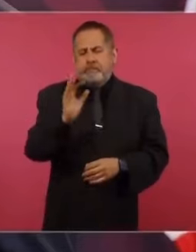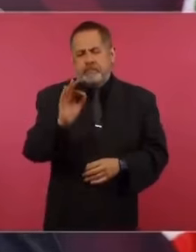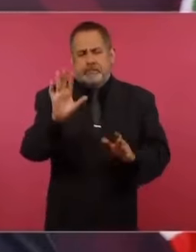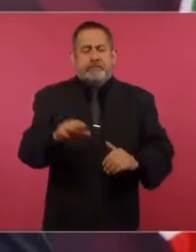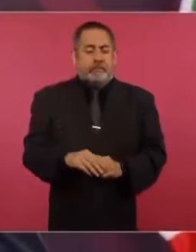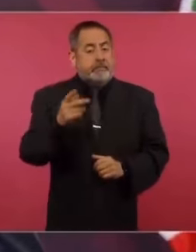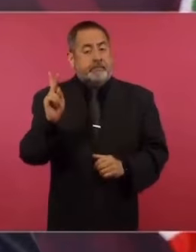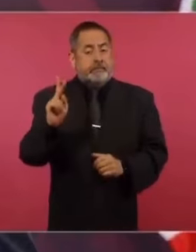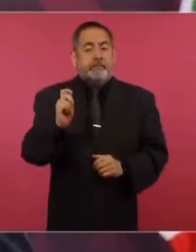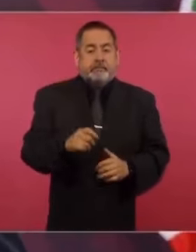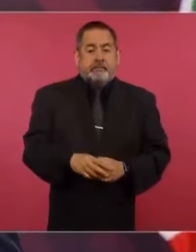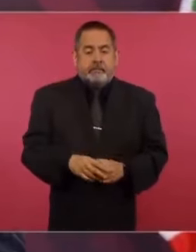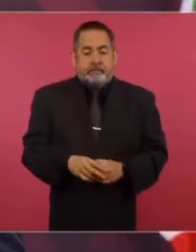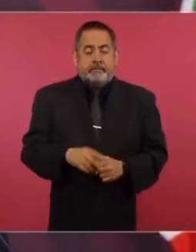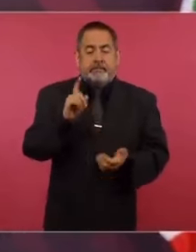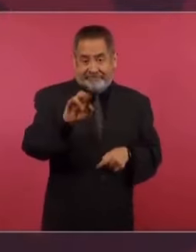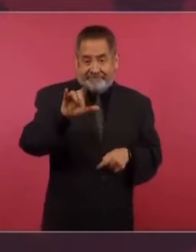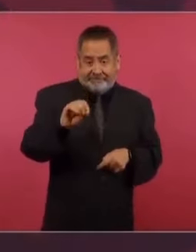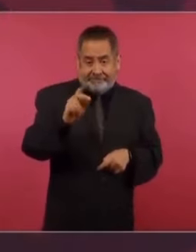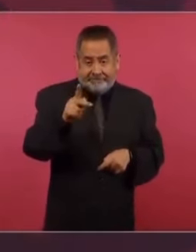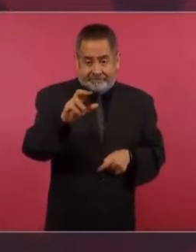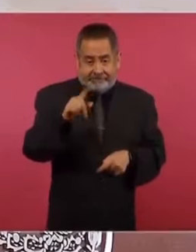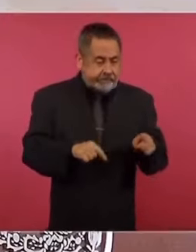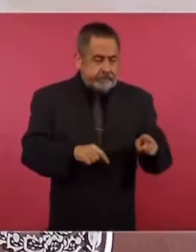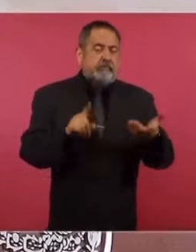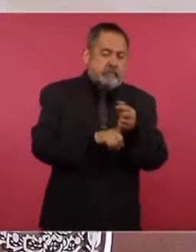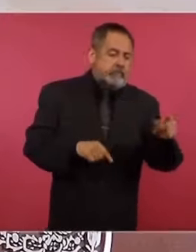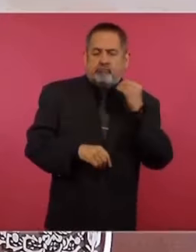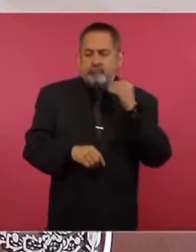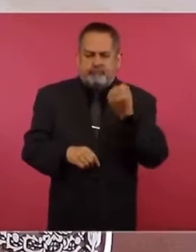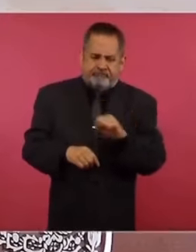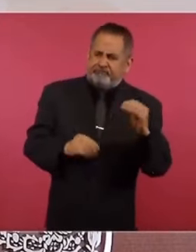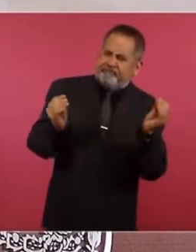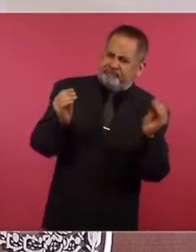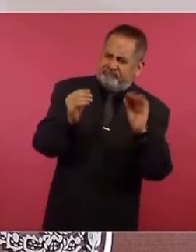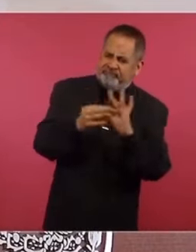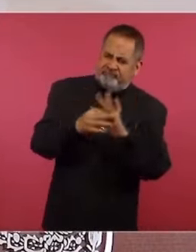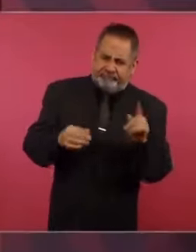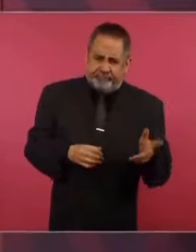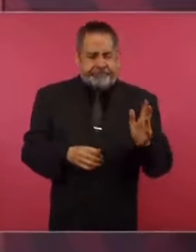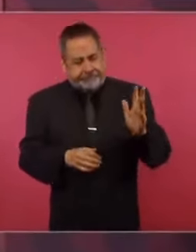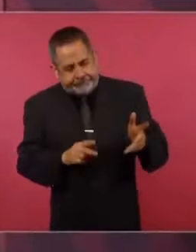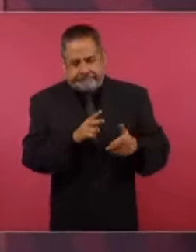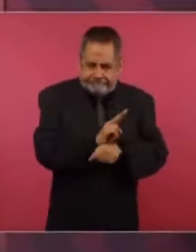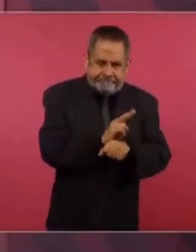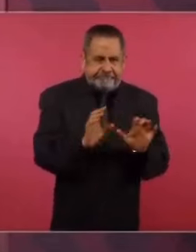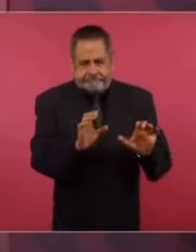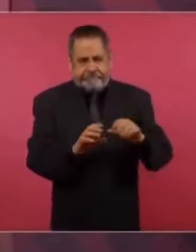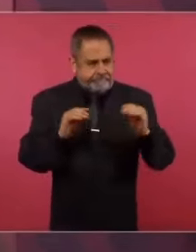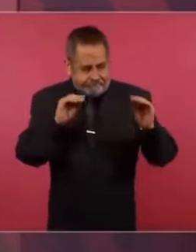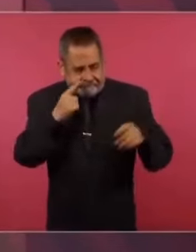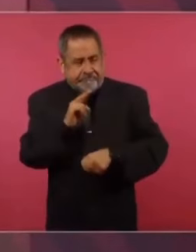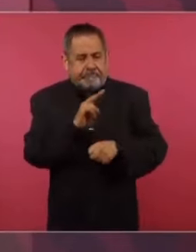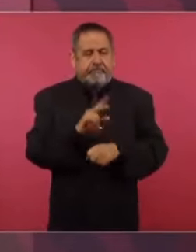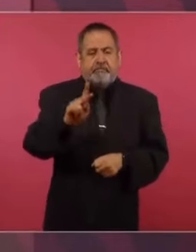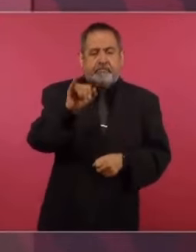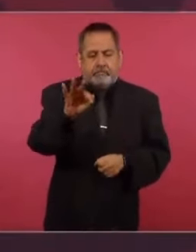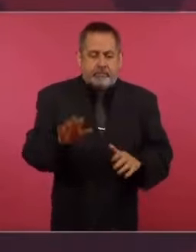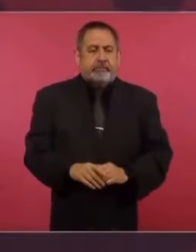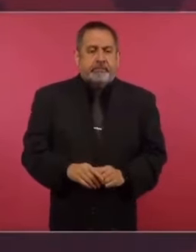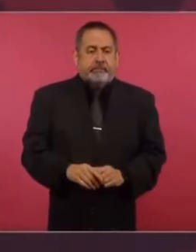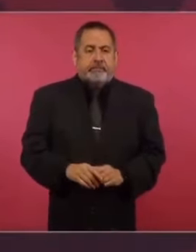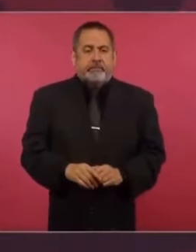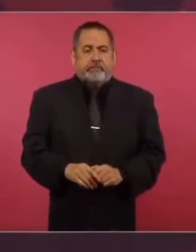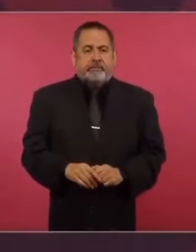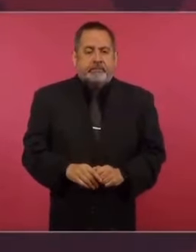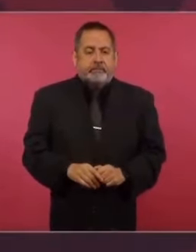vida. Pero en este caso, pues sí son buenos abogados y ahí tenemos que estar con el Poder Judicial. No quiere decir que